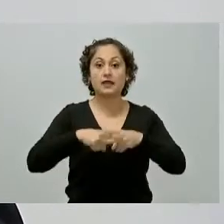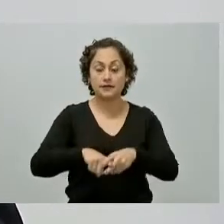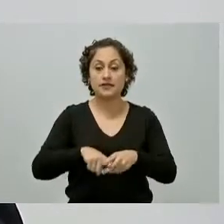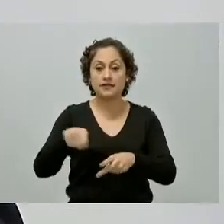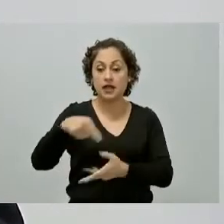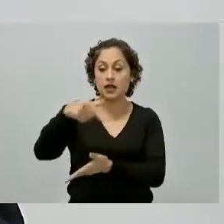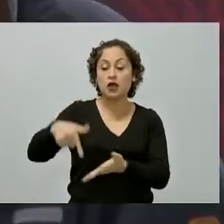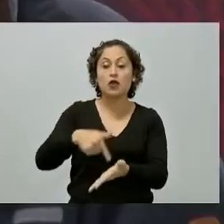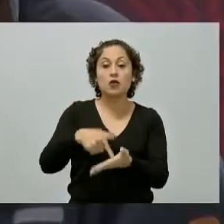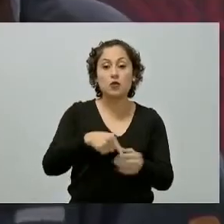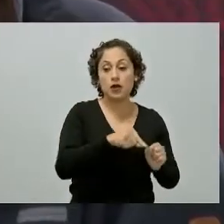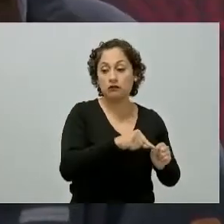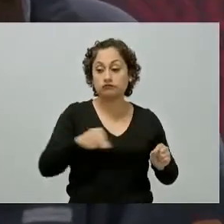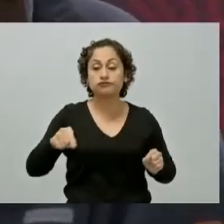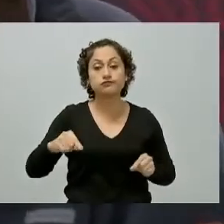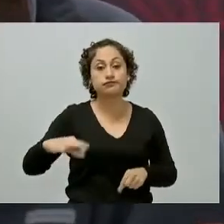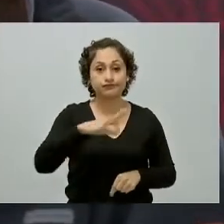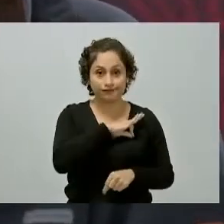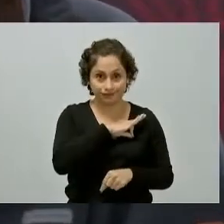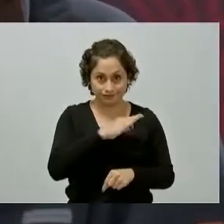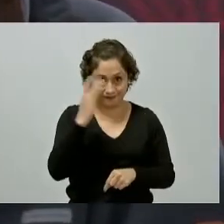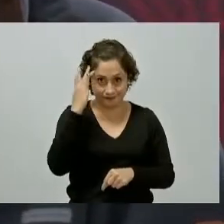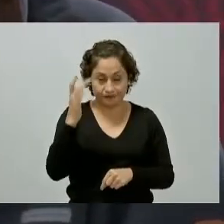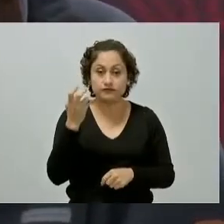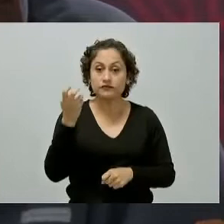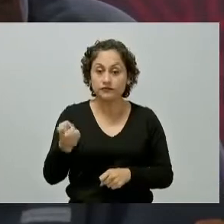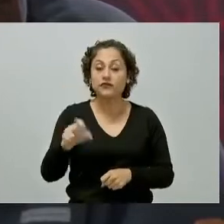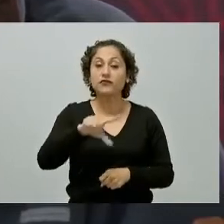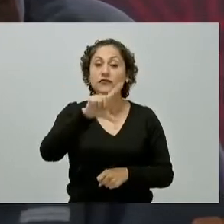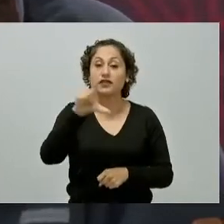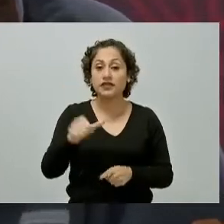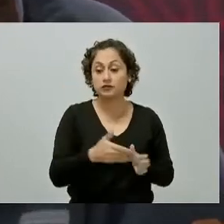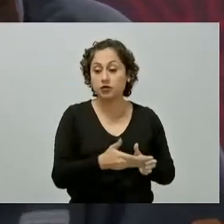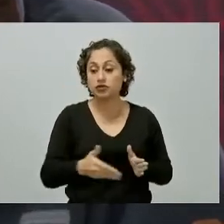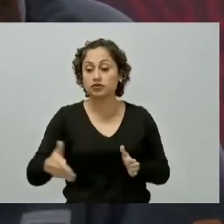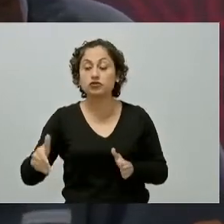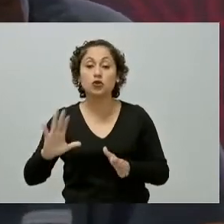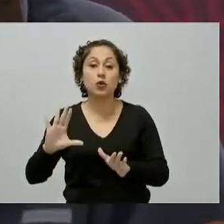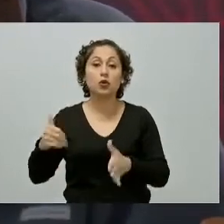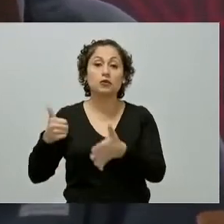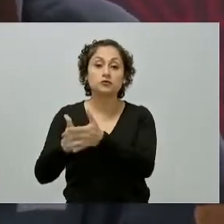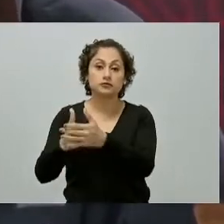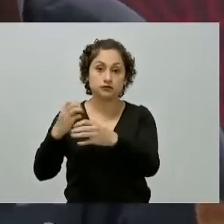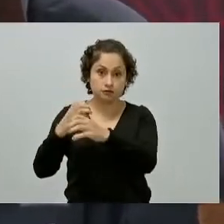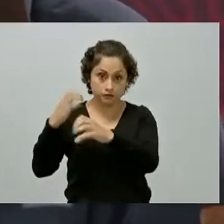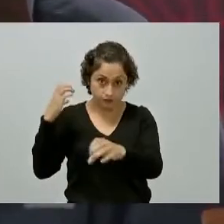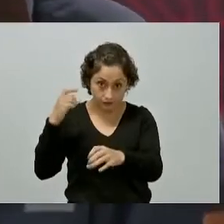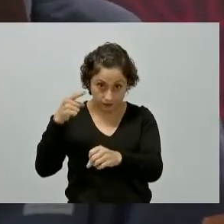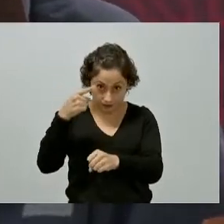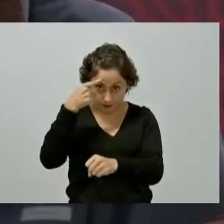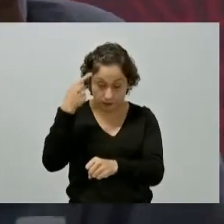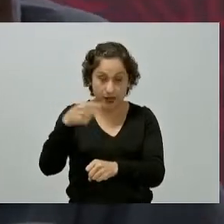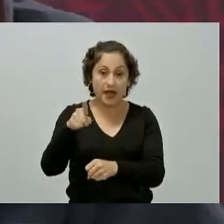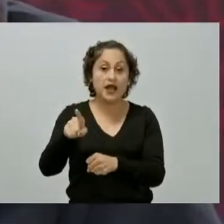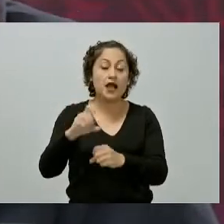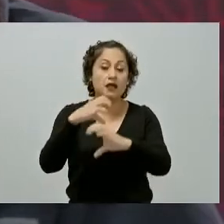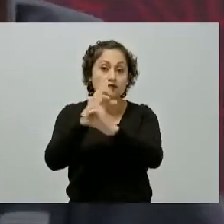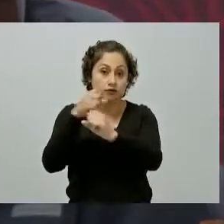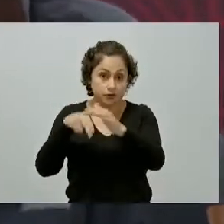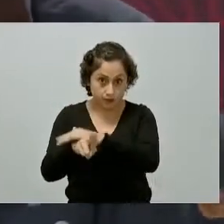Fe adicionalmente quedará concluida la obra civil hasta la terminal observatorio en el 2023